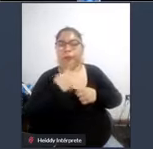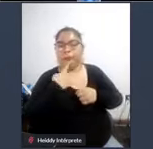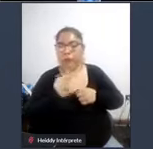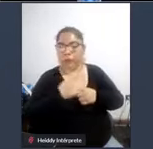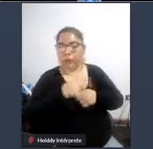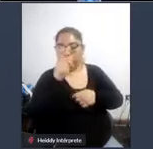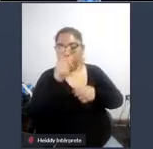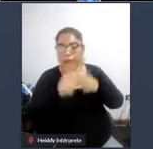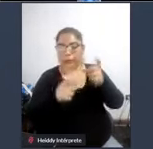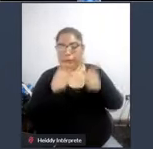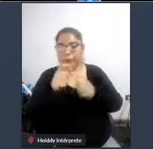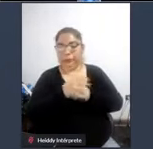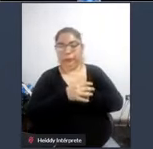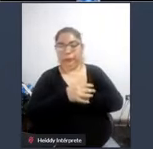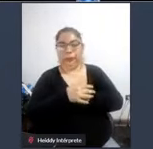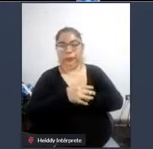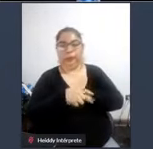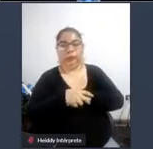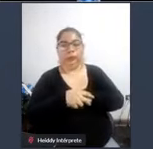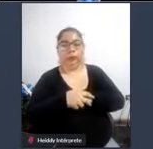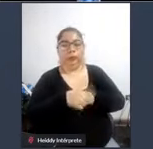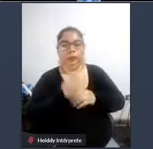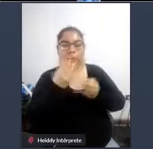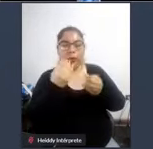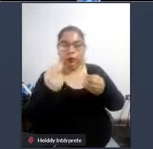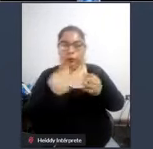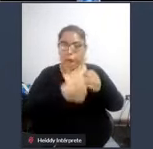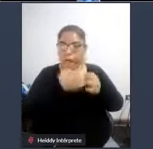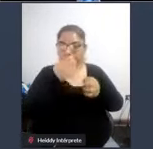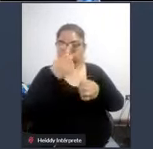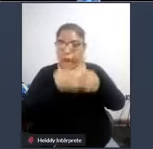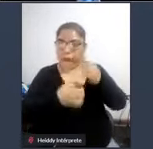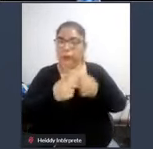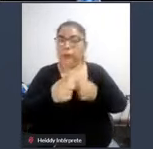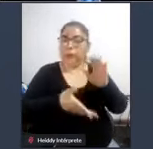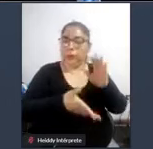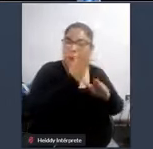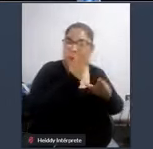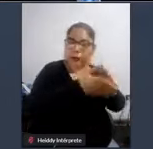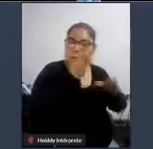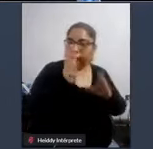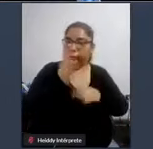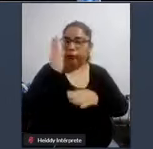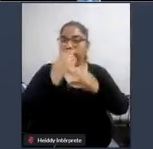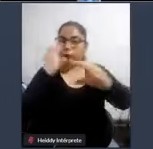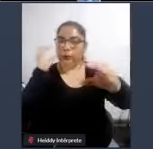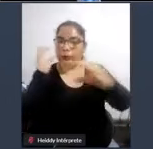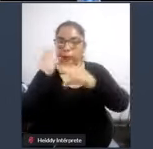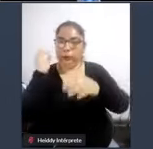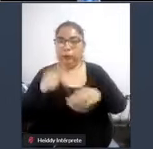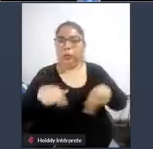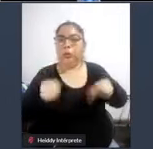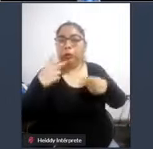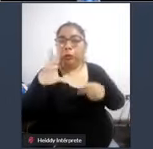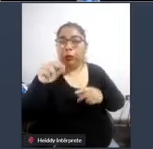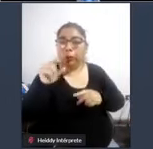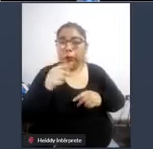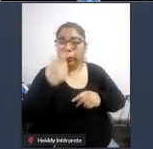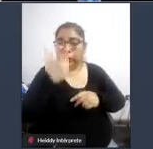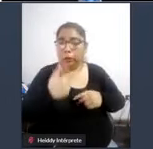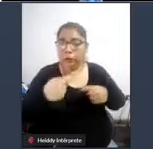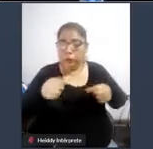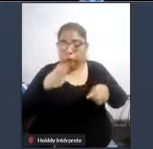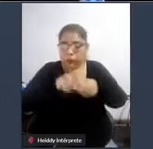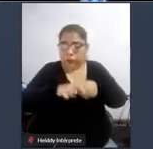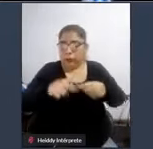usuario que tiene muchos problemas para movilizarse no porque esté sentado en una